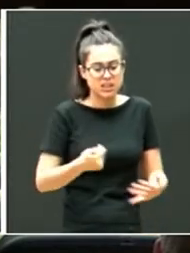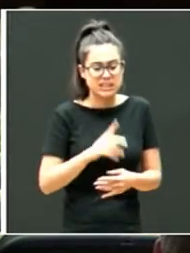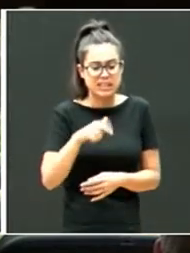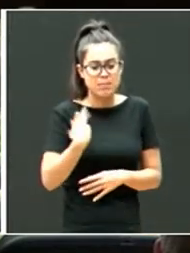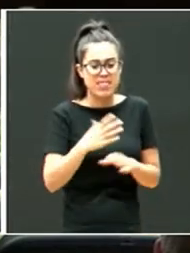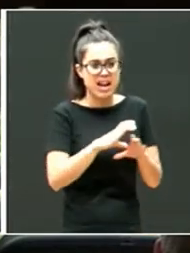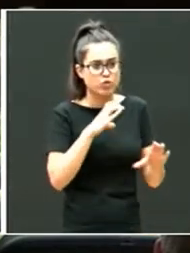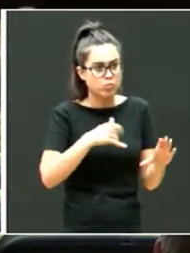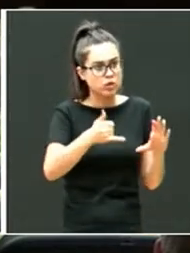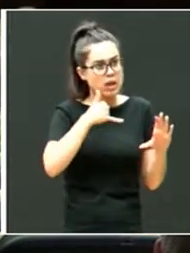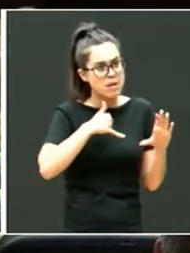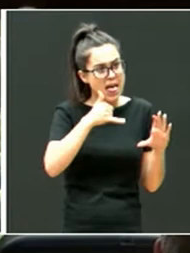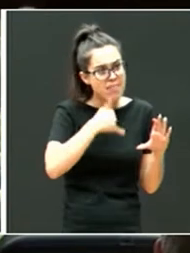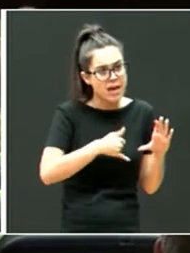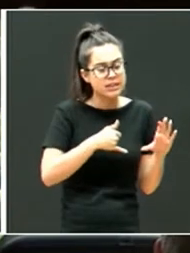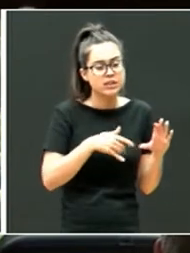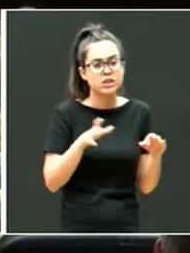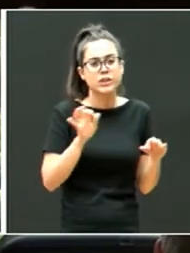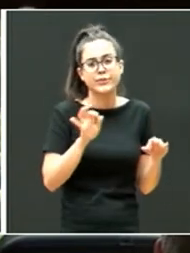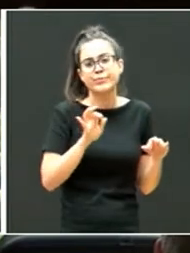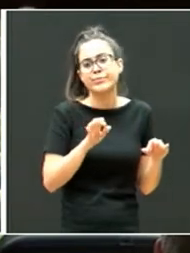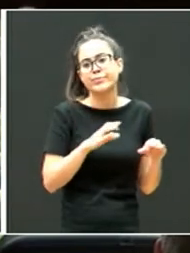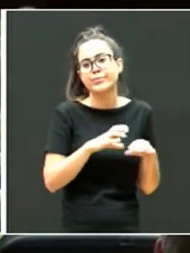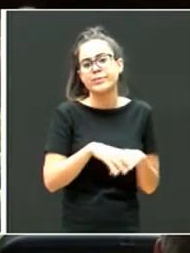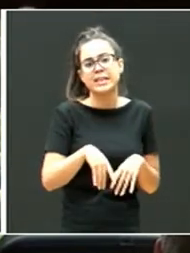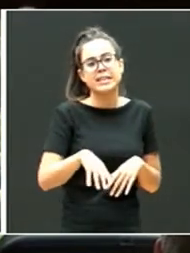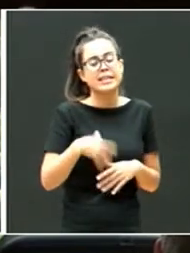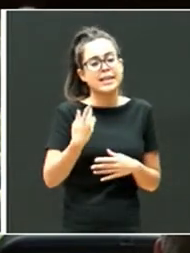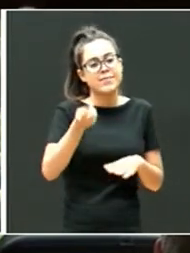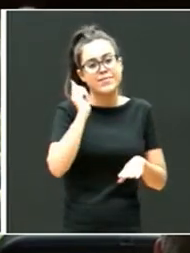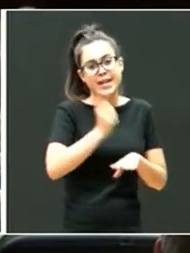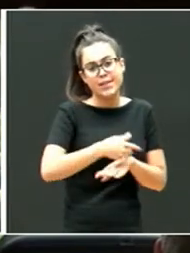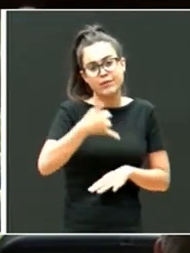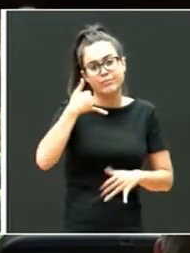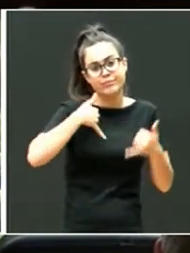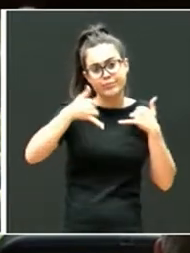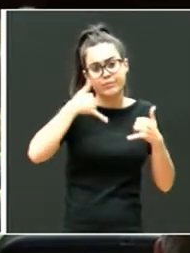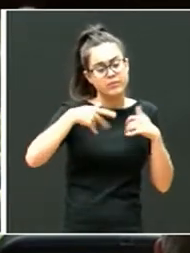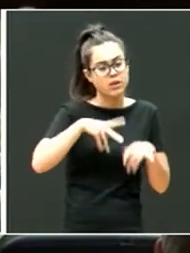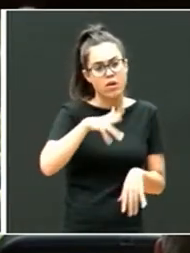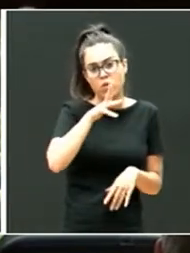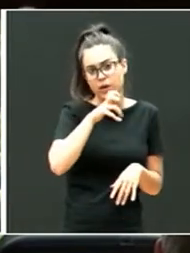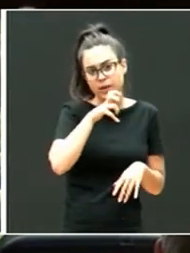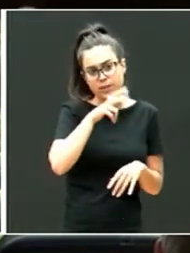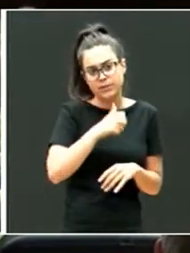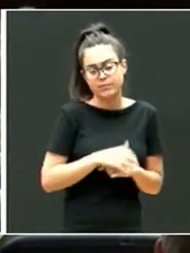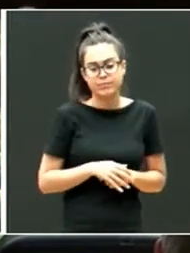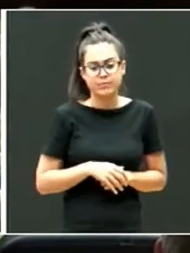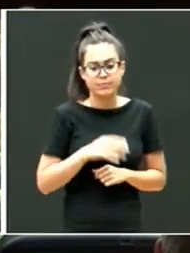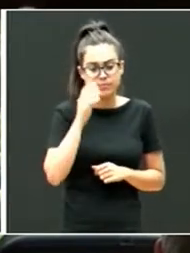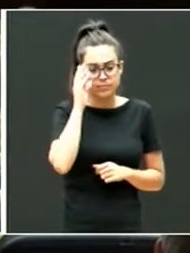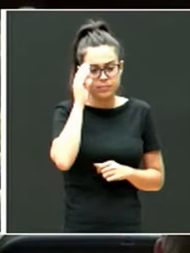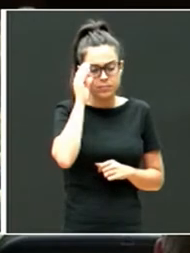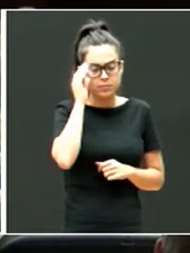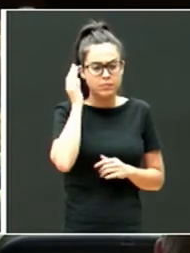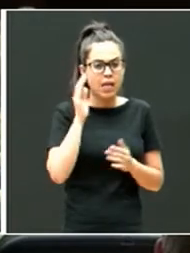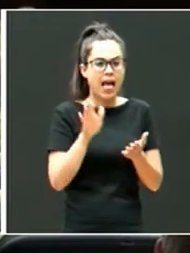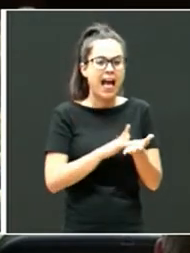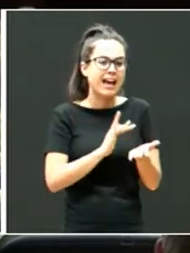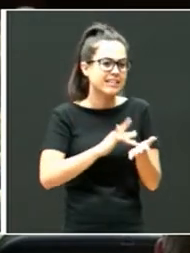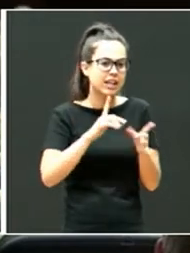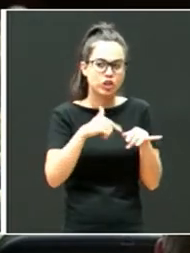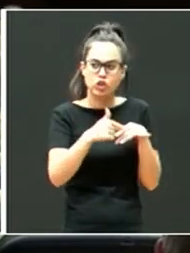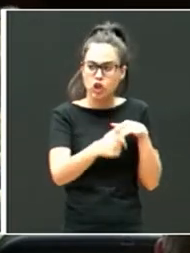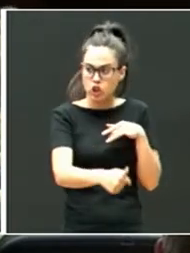autobús, llamadas de la dirección. Era horrible. El tema de la agenda era todos los